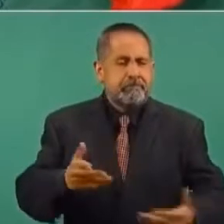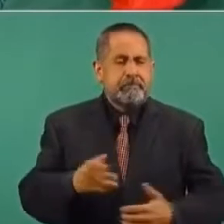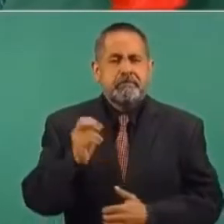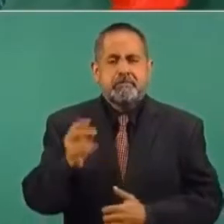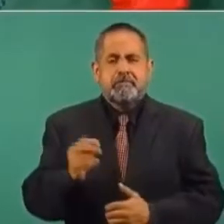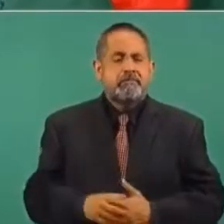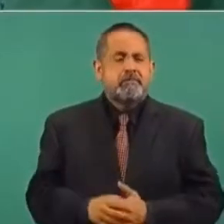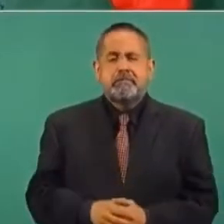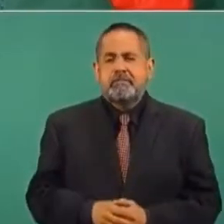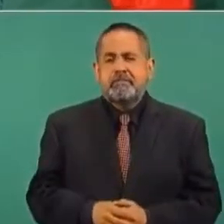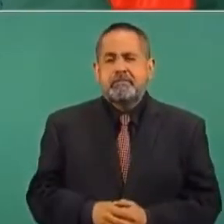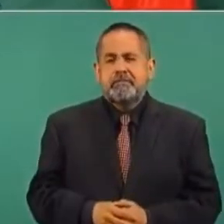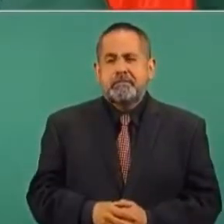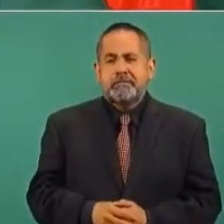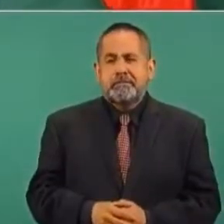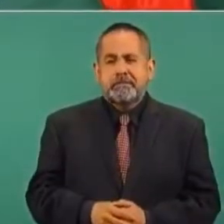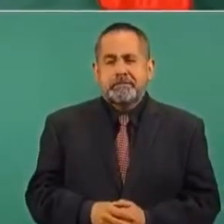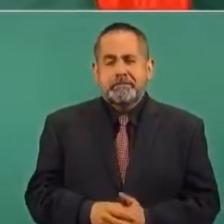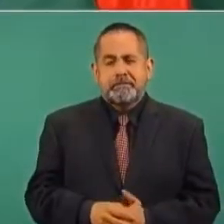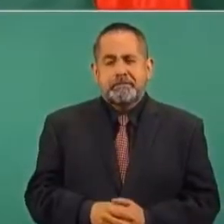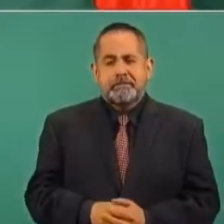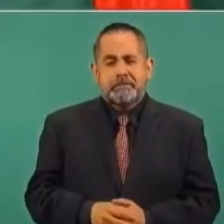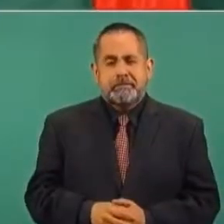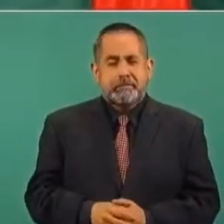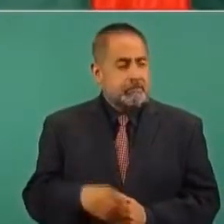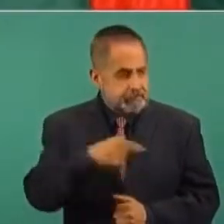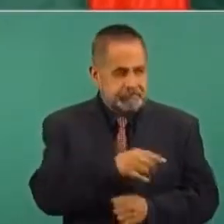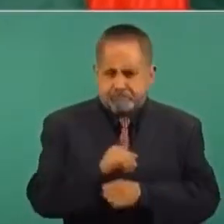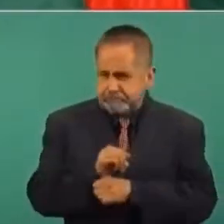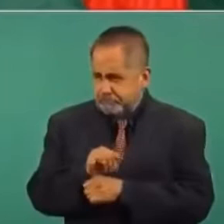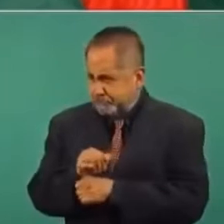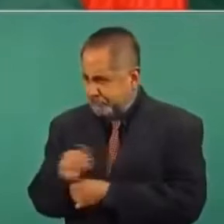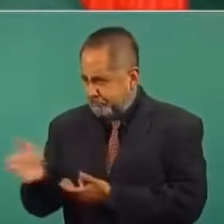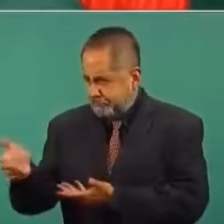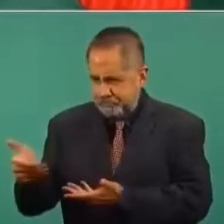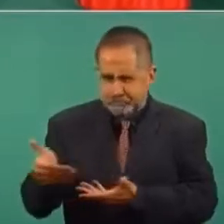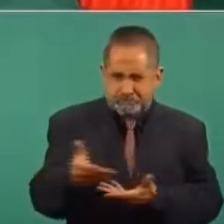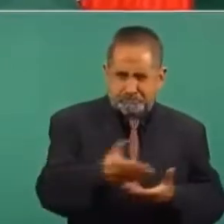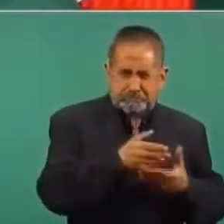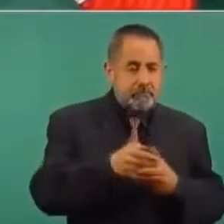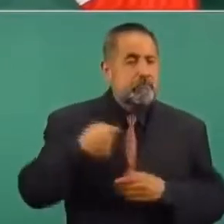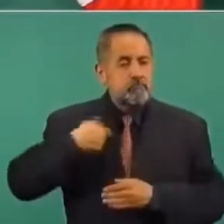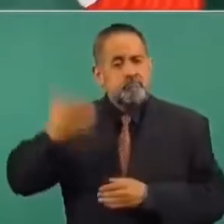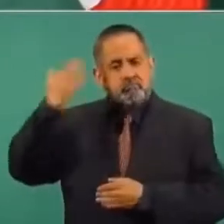recopilan lo que hemos dicho